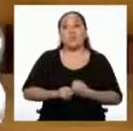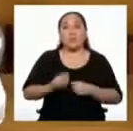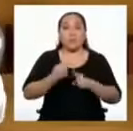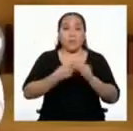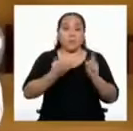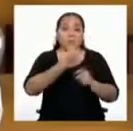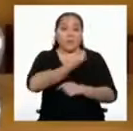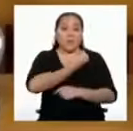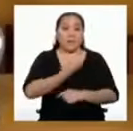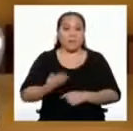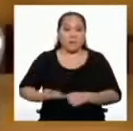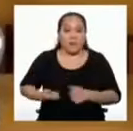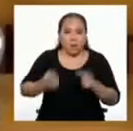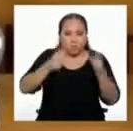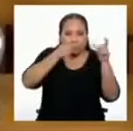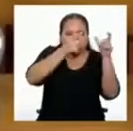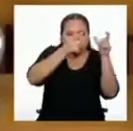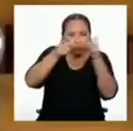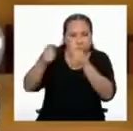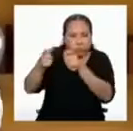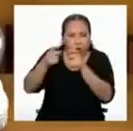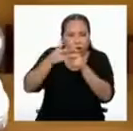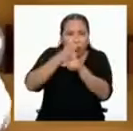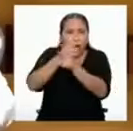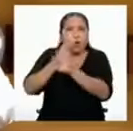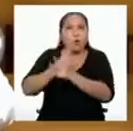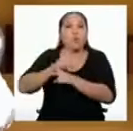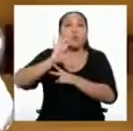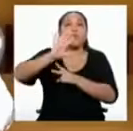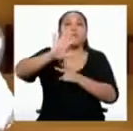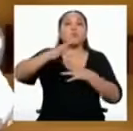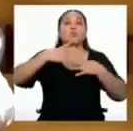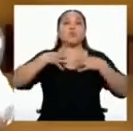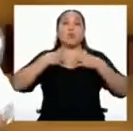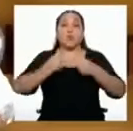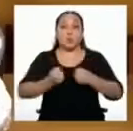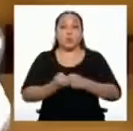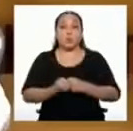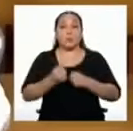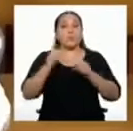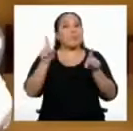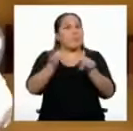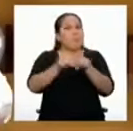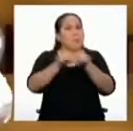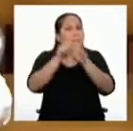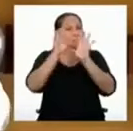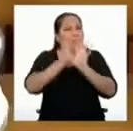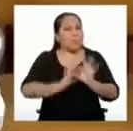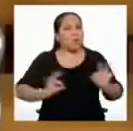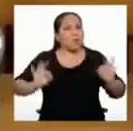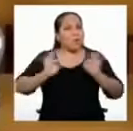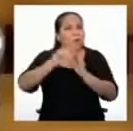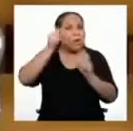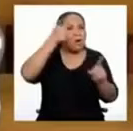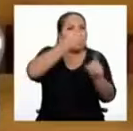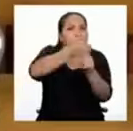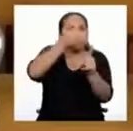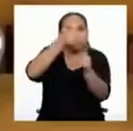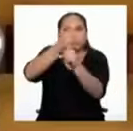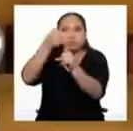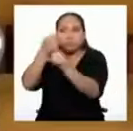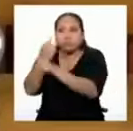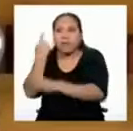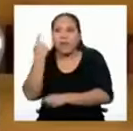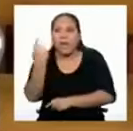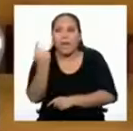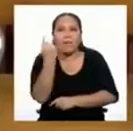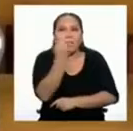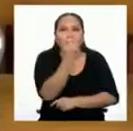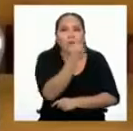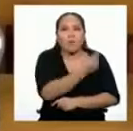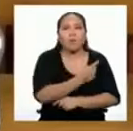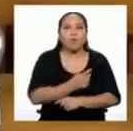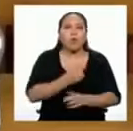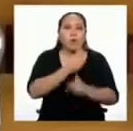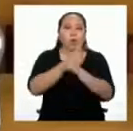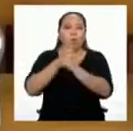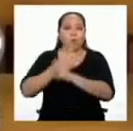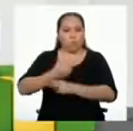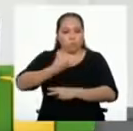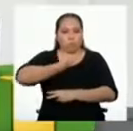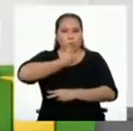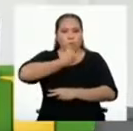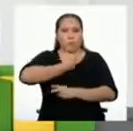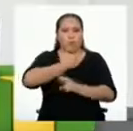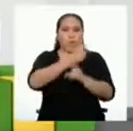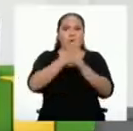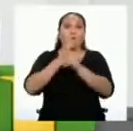el Estado vela por nuestra seguridad, es aún más importante que nosotros mismos velemos por nuestro bienestar y el de nuestras